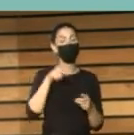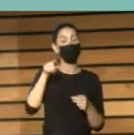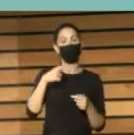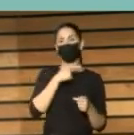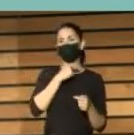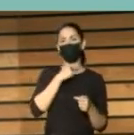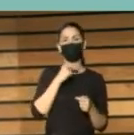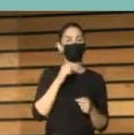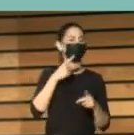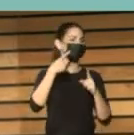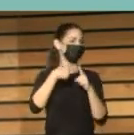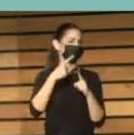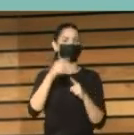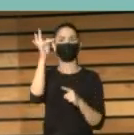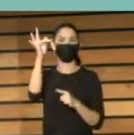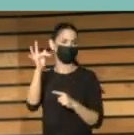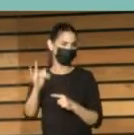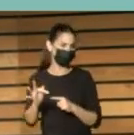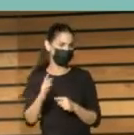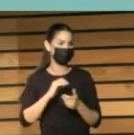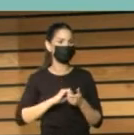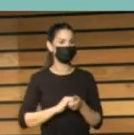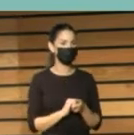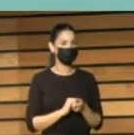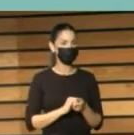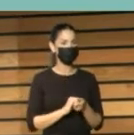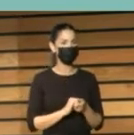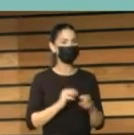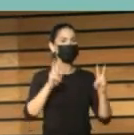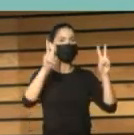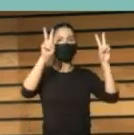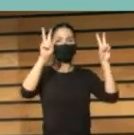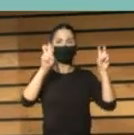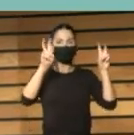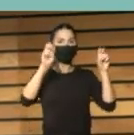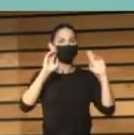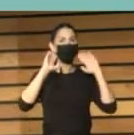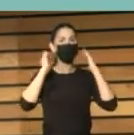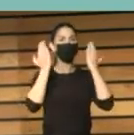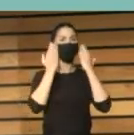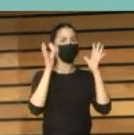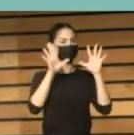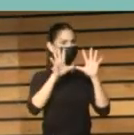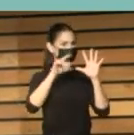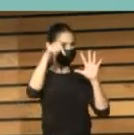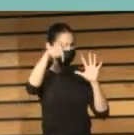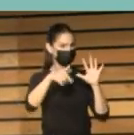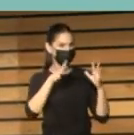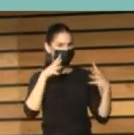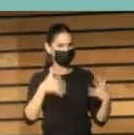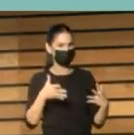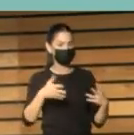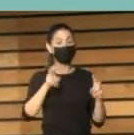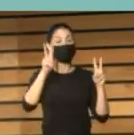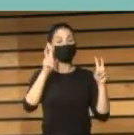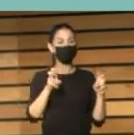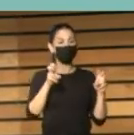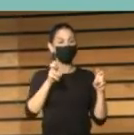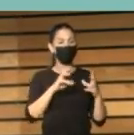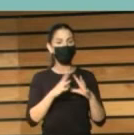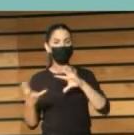que sucede conviene. El tema bajo el que se desarrolla este décimo congreso, el desafío de la